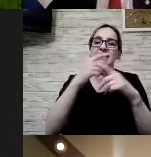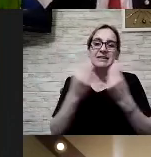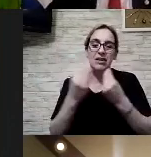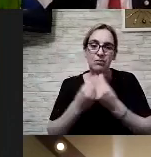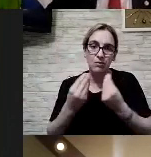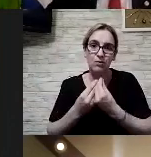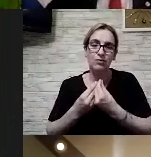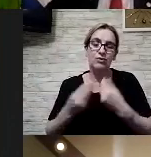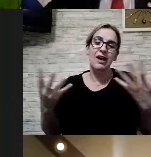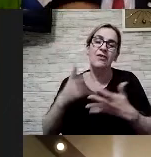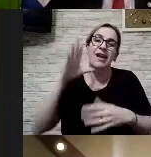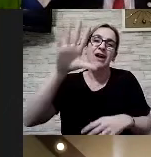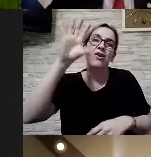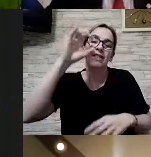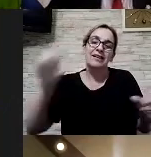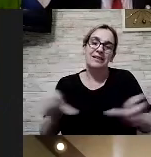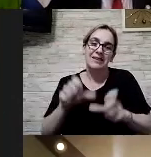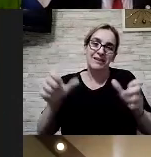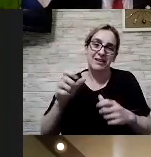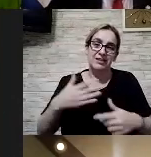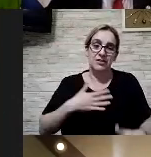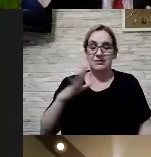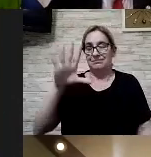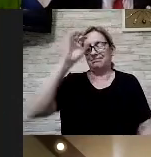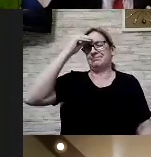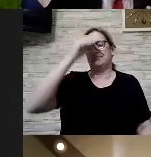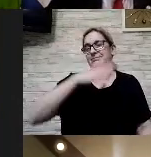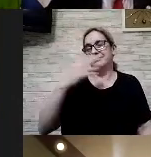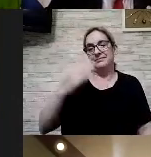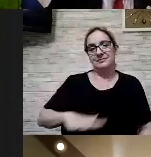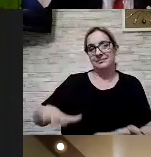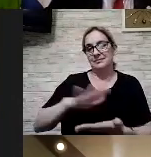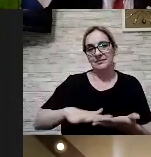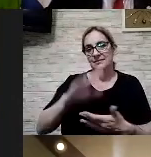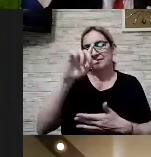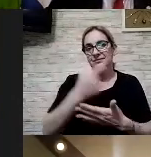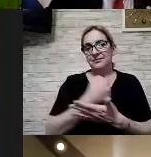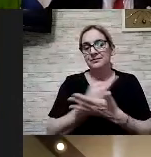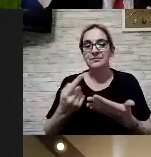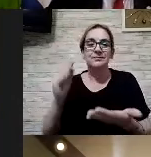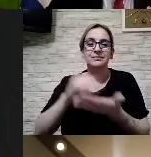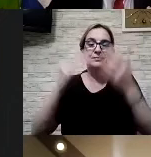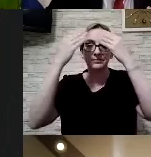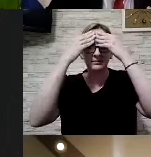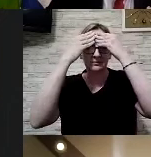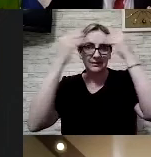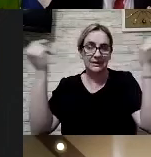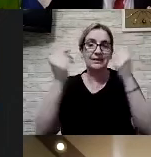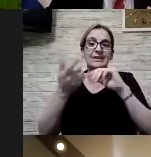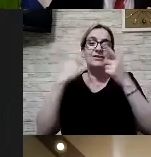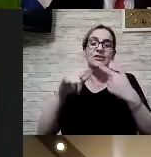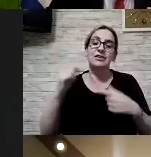recordar recordarte yo no tengo muy buenas registro después pasa una semana y uno le olvida entonces bueno esto es muy importante